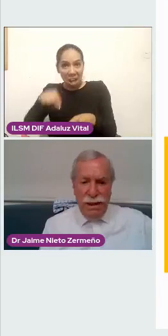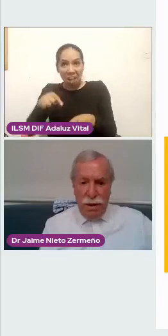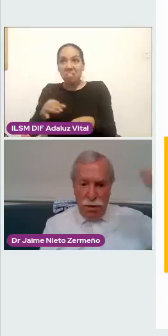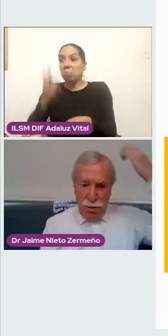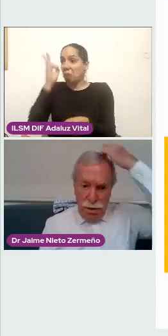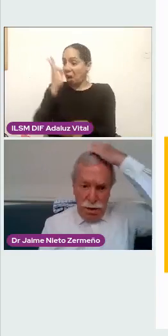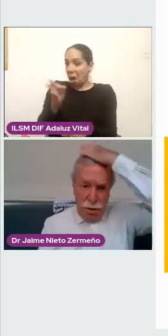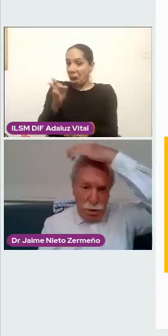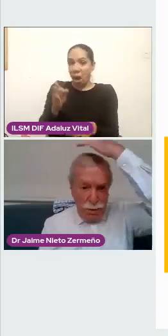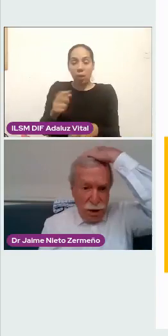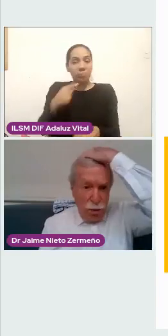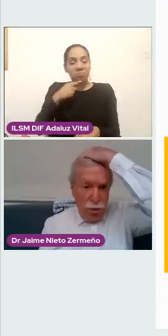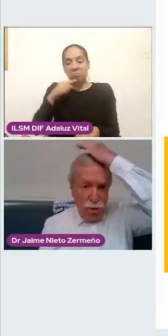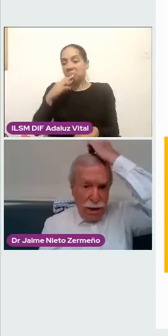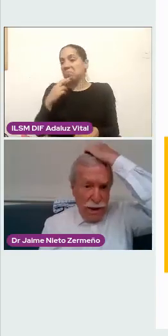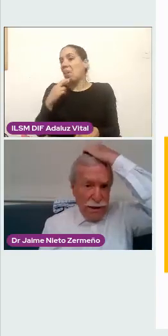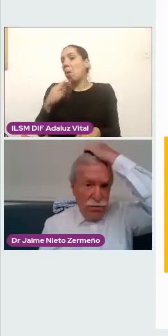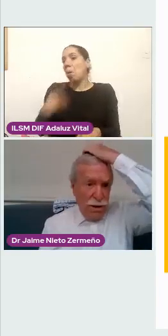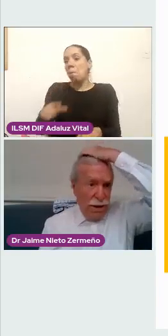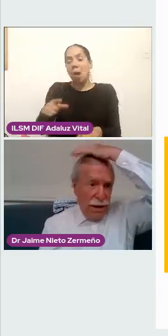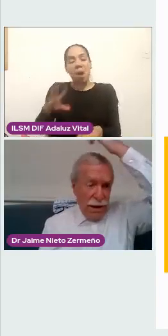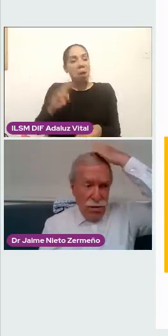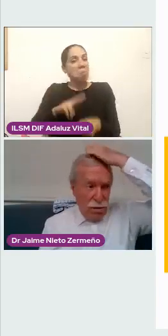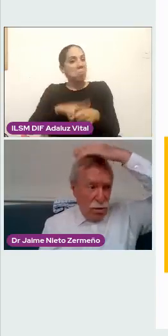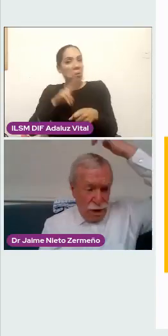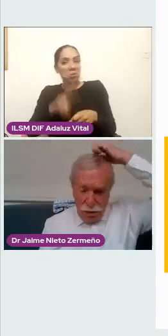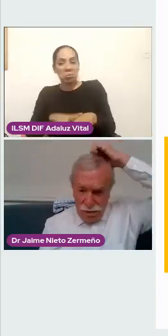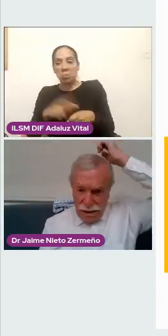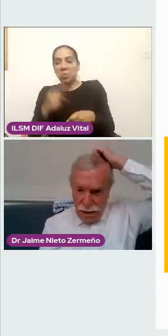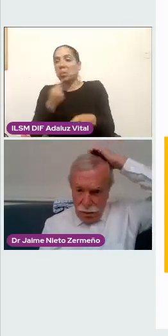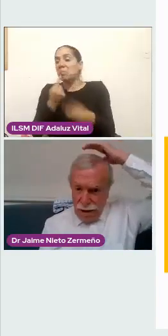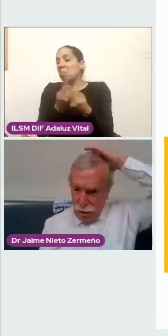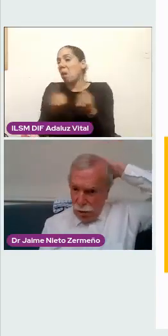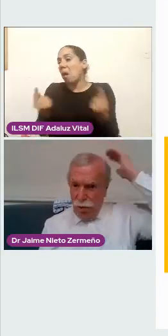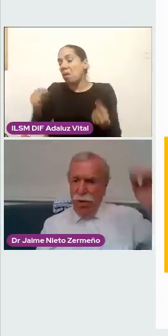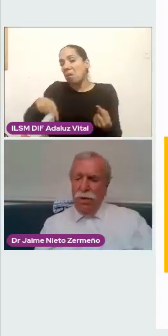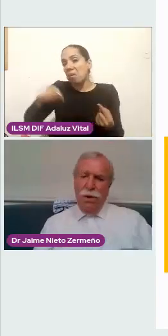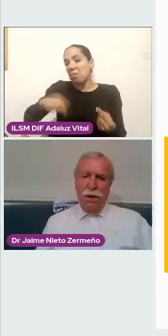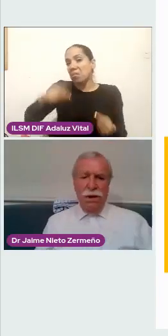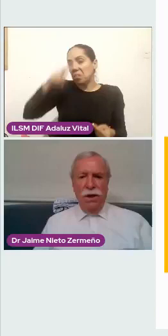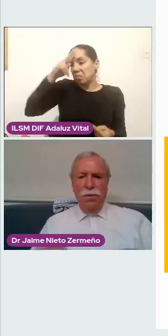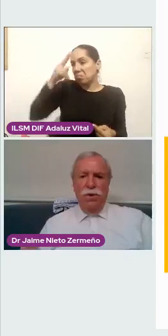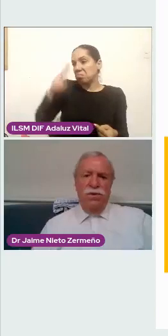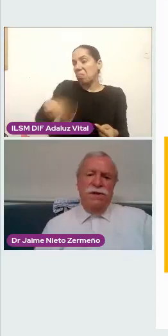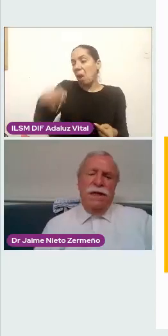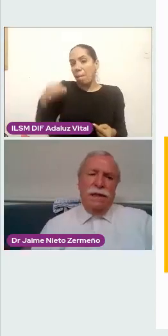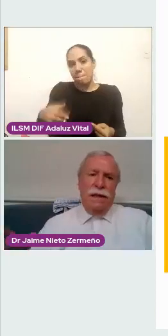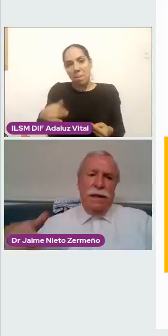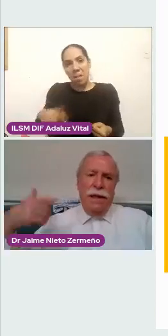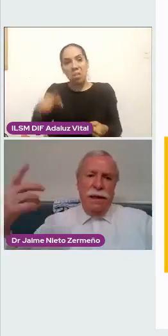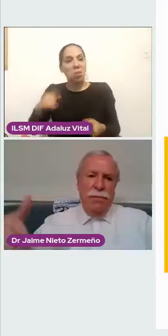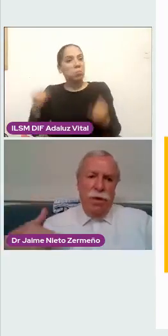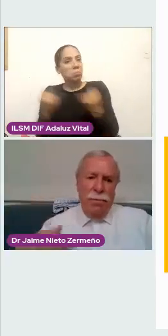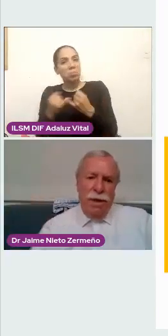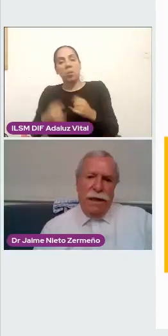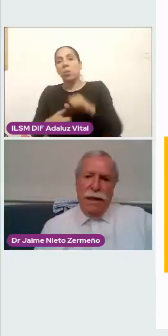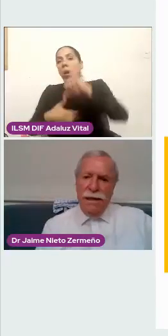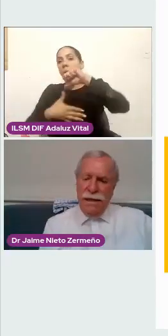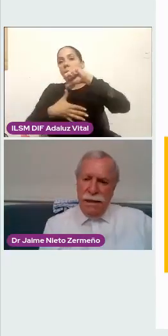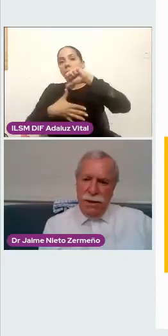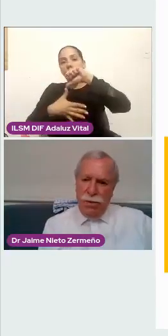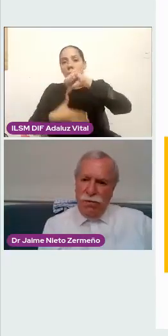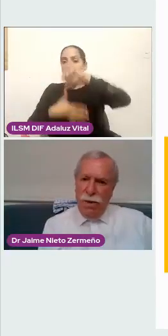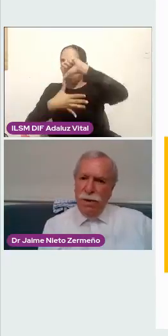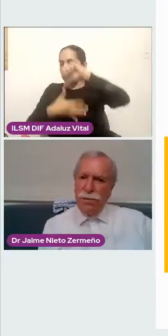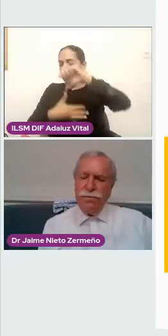niños en México, número uno en Latinoamérica, lo cual nos da un gran orgullo, y el número 17 en Iberoamérica.